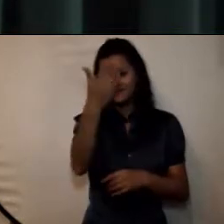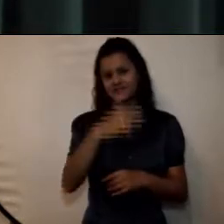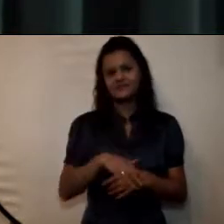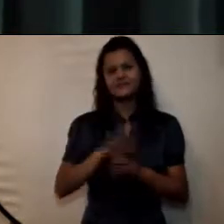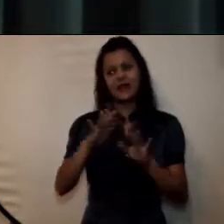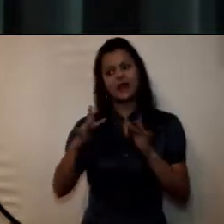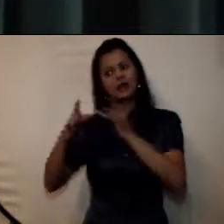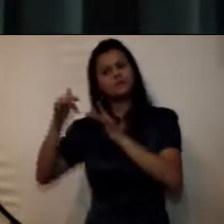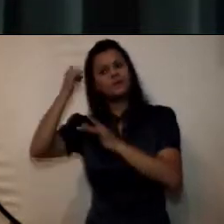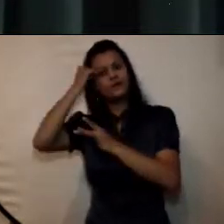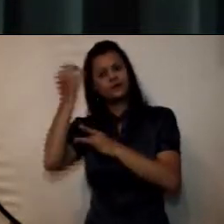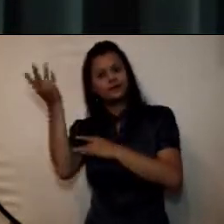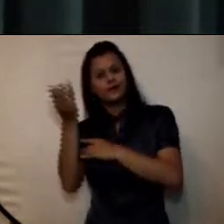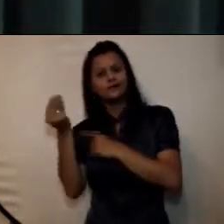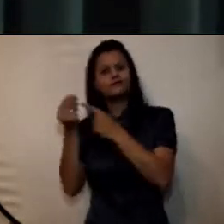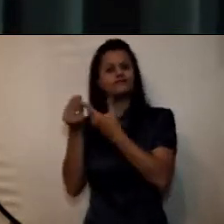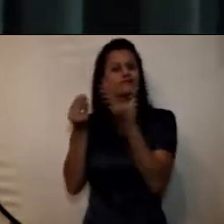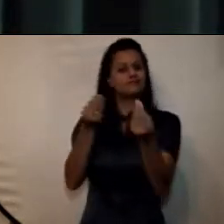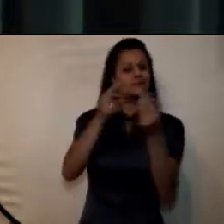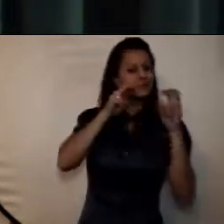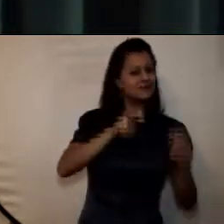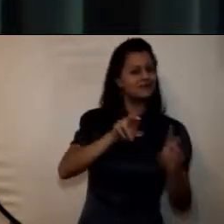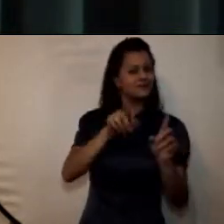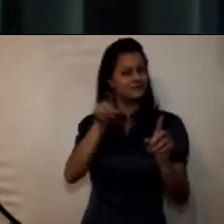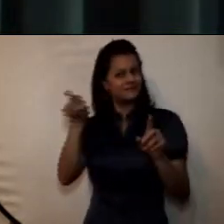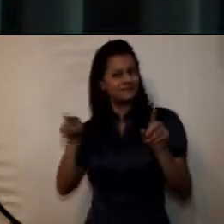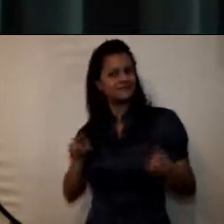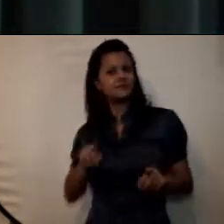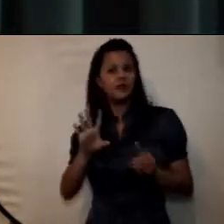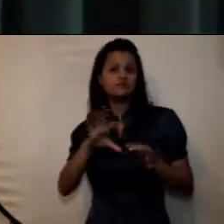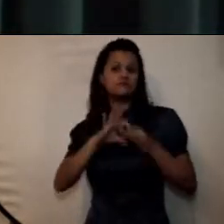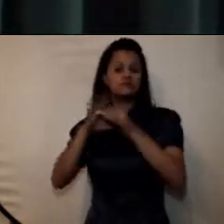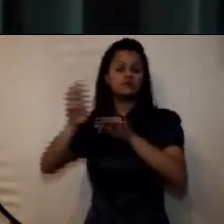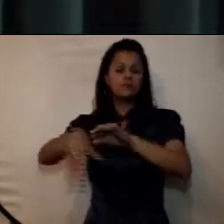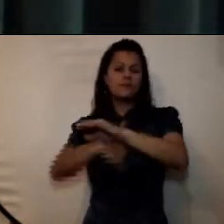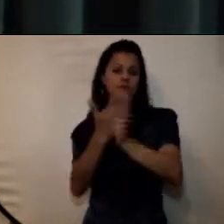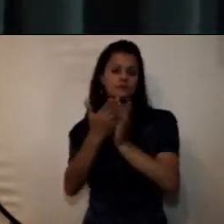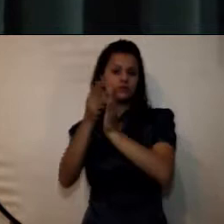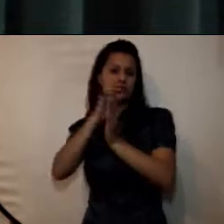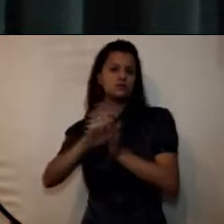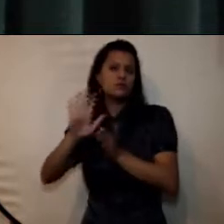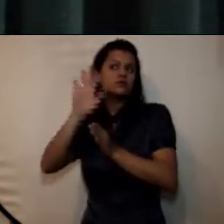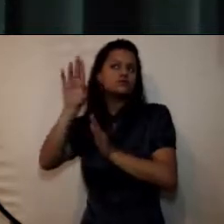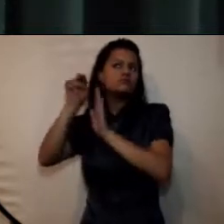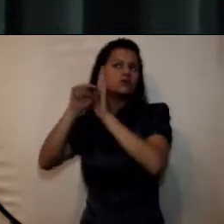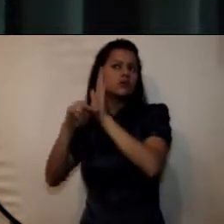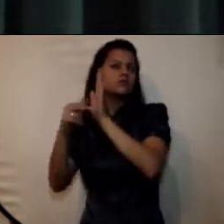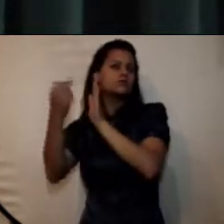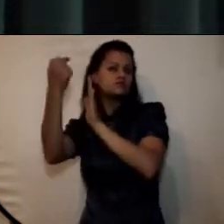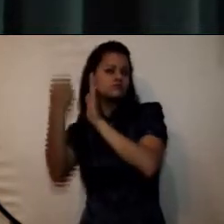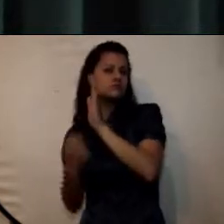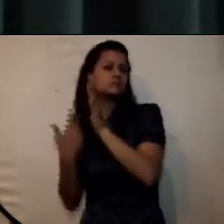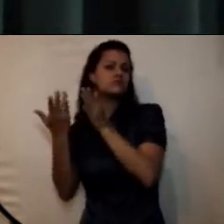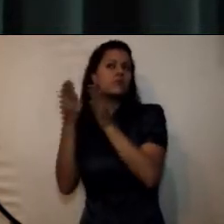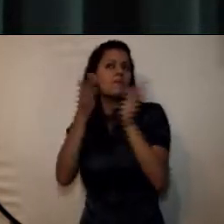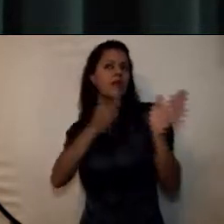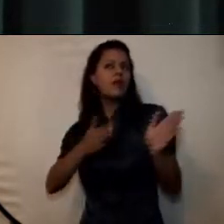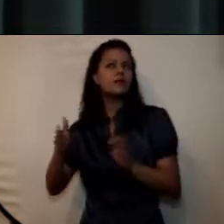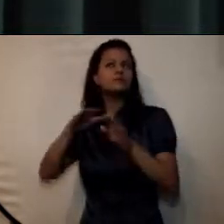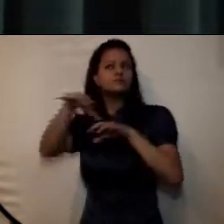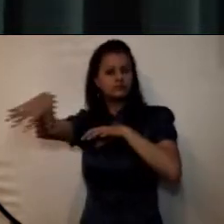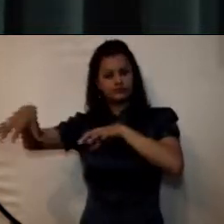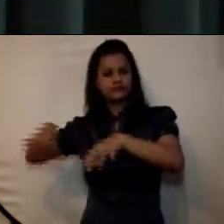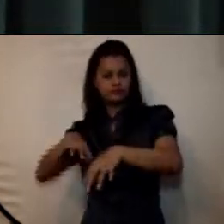está vinculado al ministerio de educación nacional en lo que hace referencia a las políticas y la planeación sectorial y la preparación